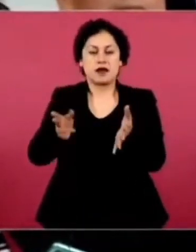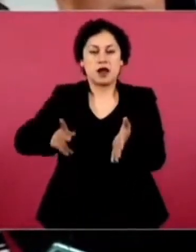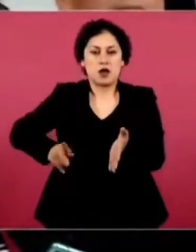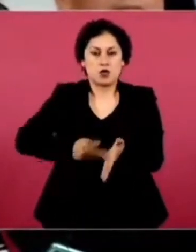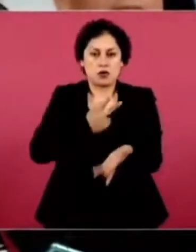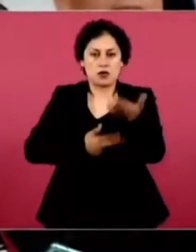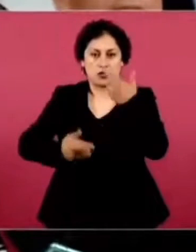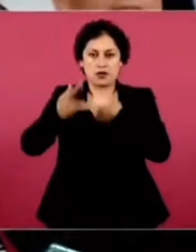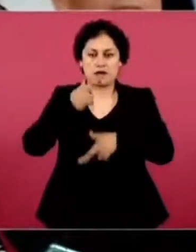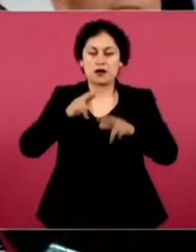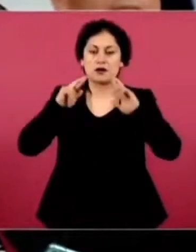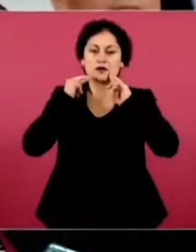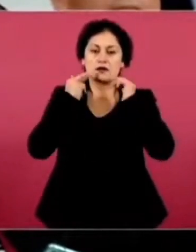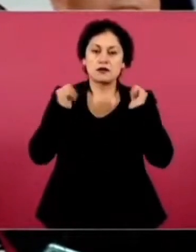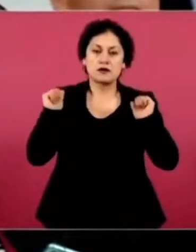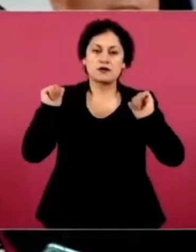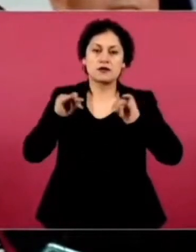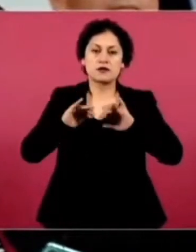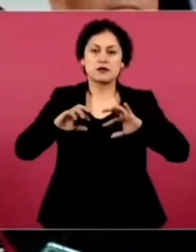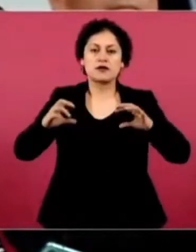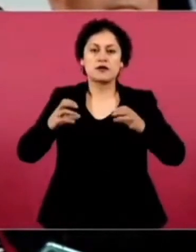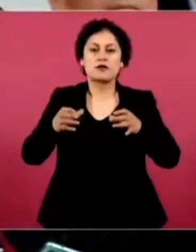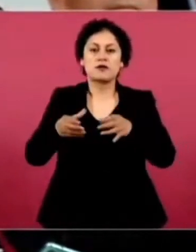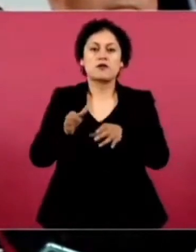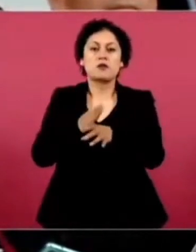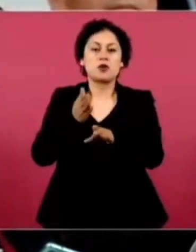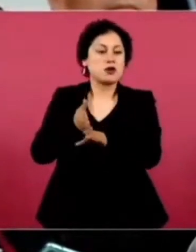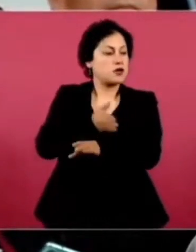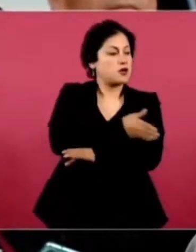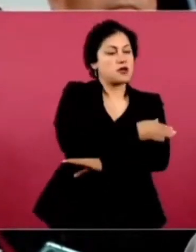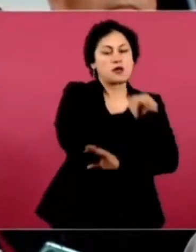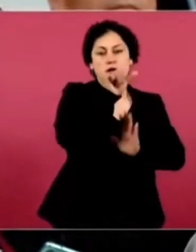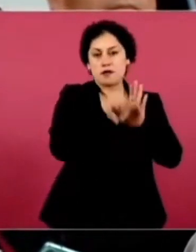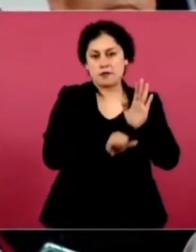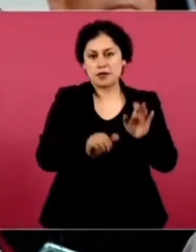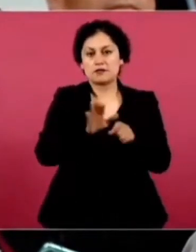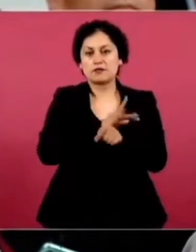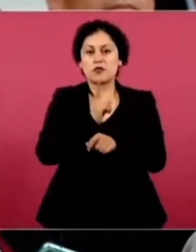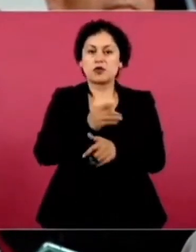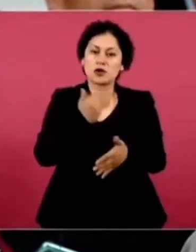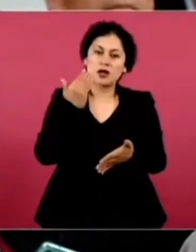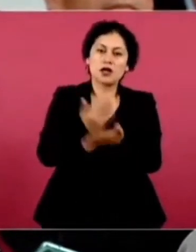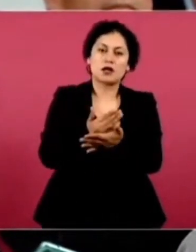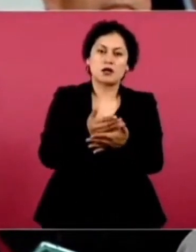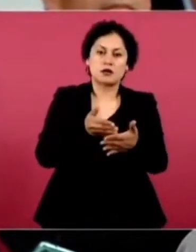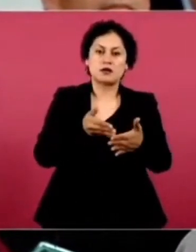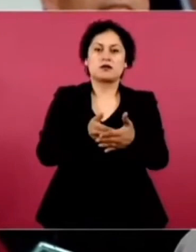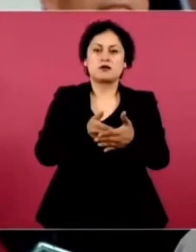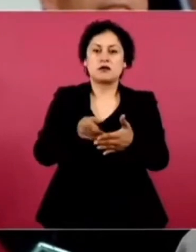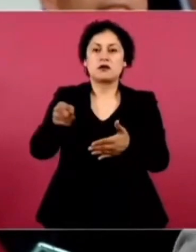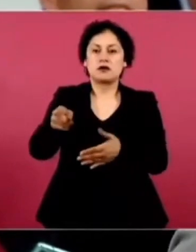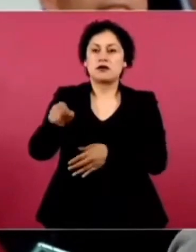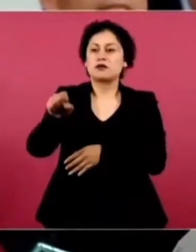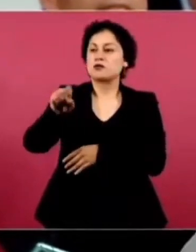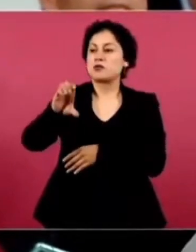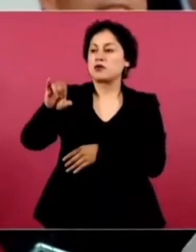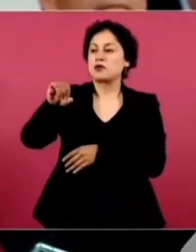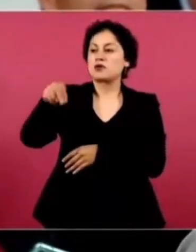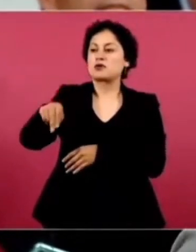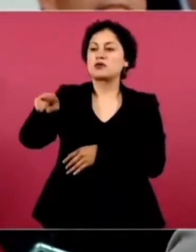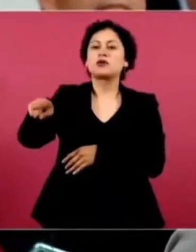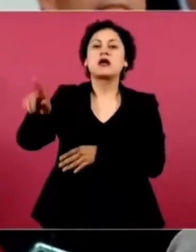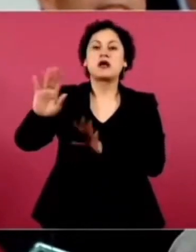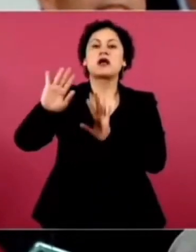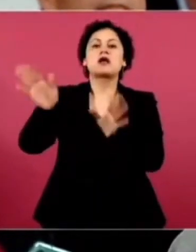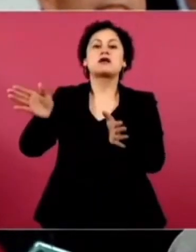estas sesiones luego de varios meses de no poder sesionar por el freno que se le estaba poniendo y a la Corte por fin decidió que sí va a